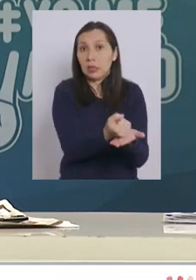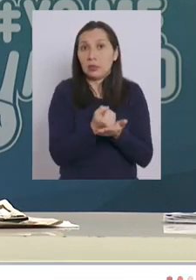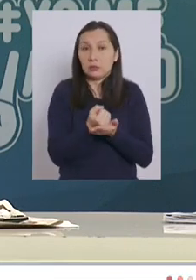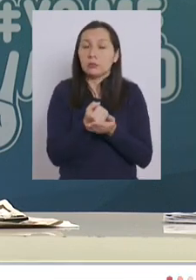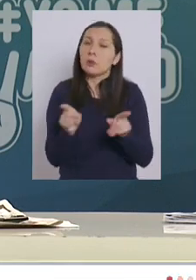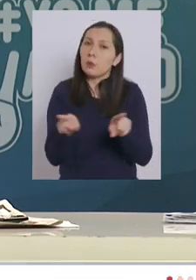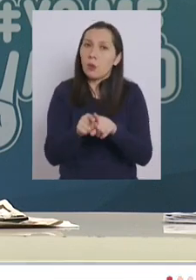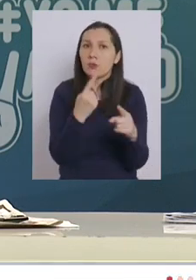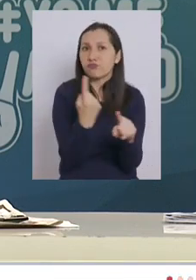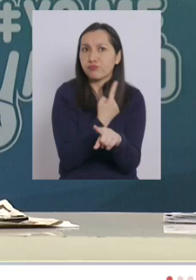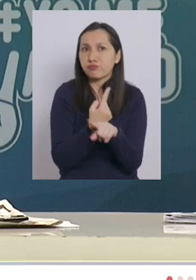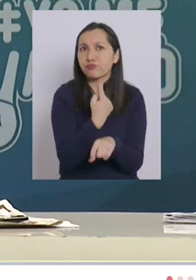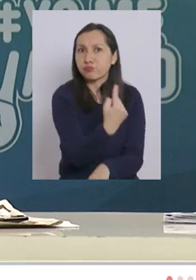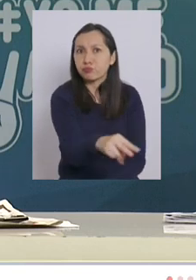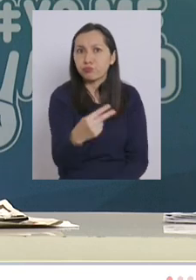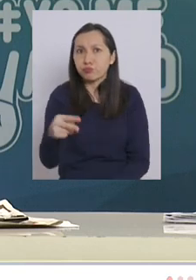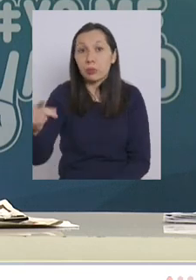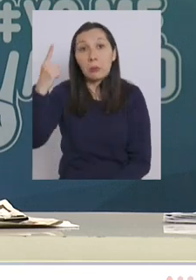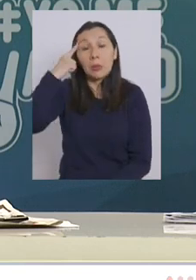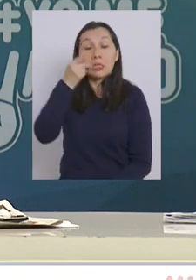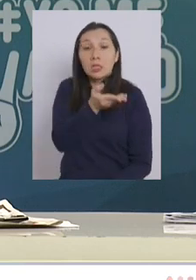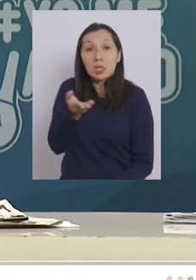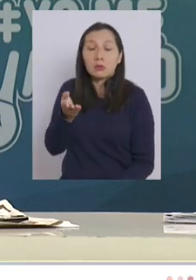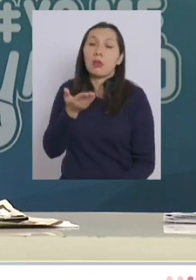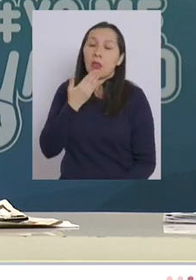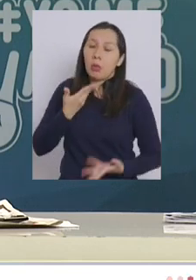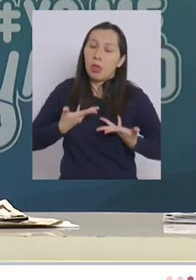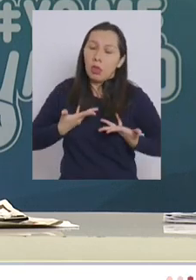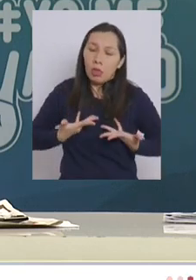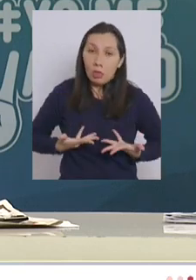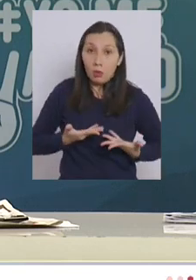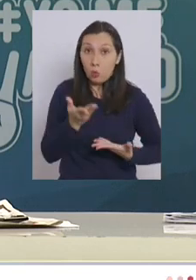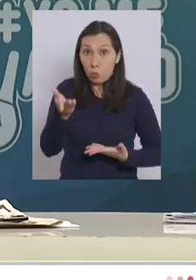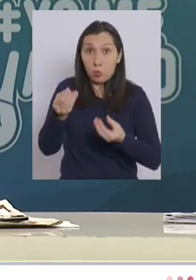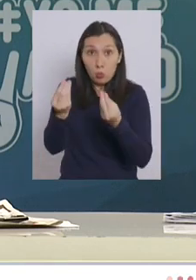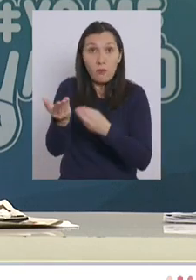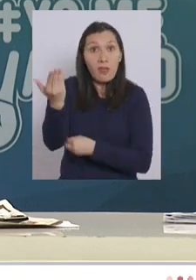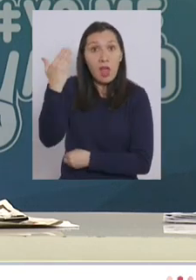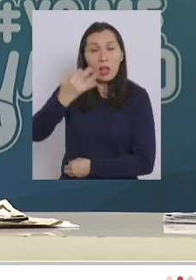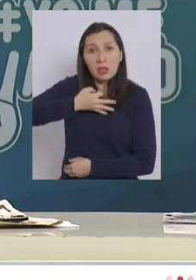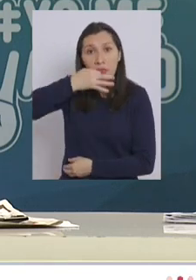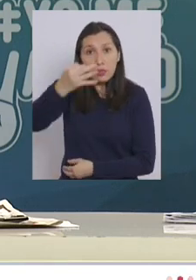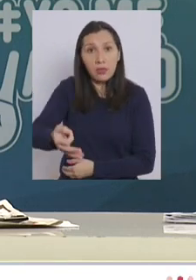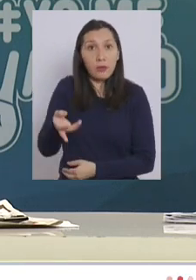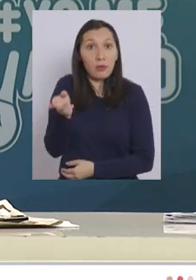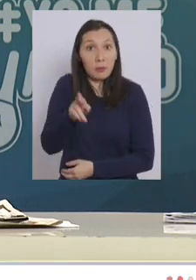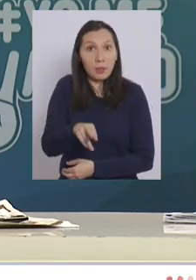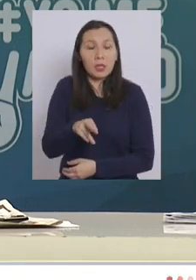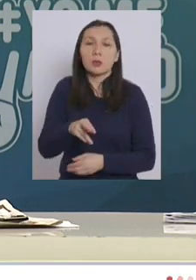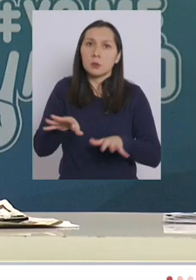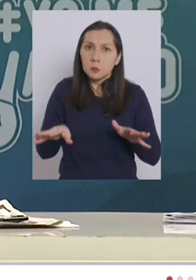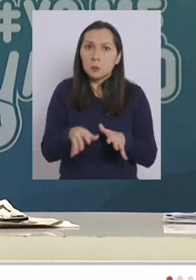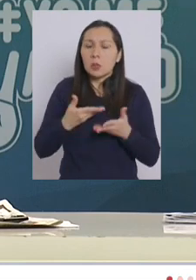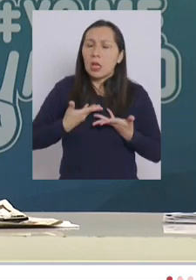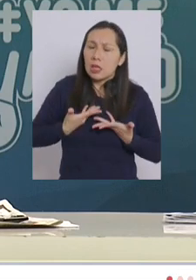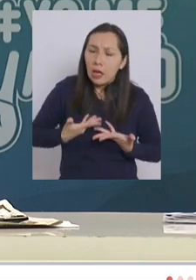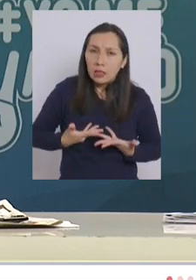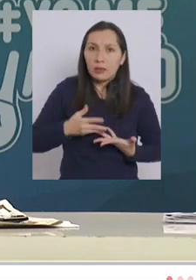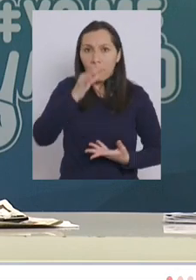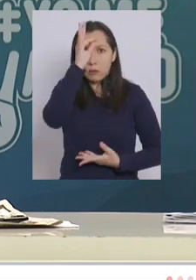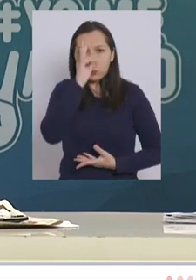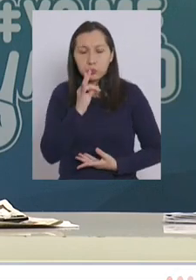hay que conversar con ellos hay que pensar que ellos están también agotados como usted muy bien lo recalcó con insistencia están